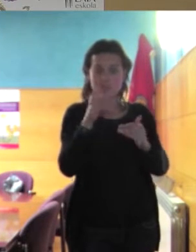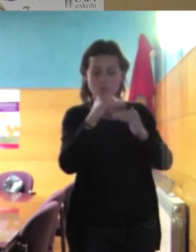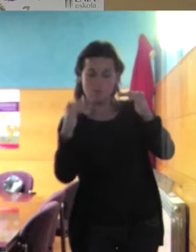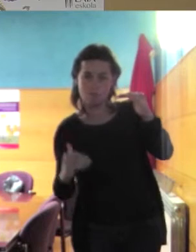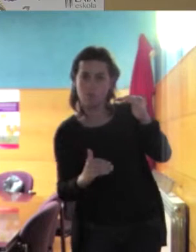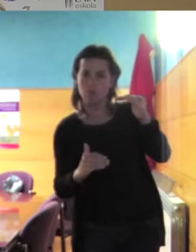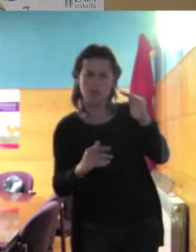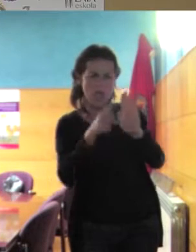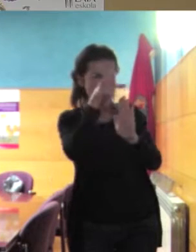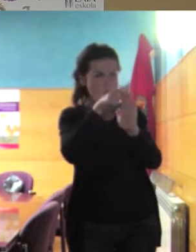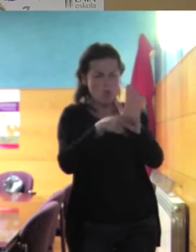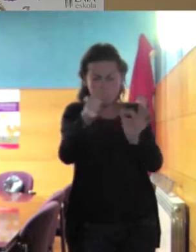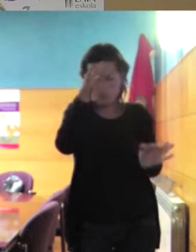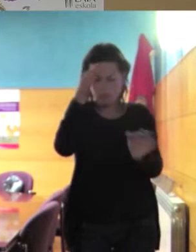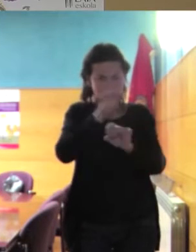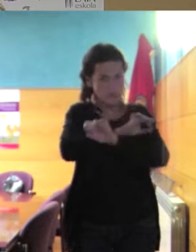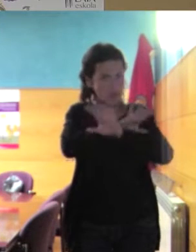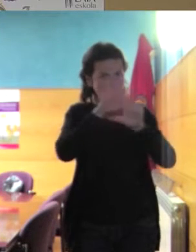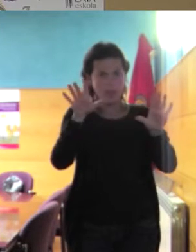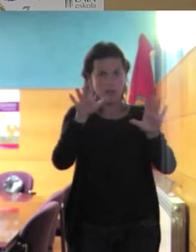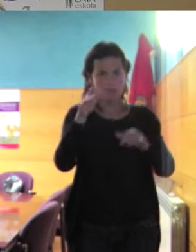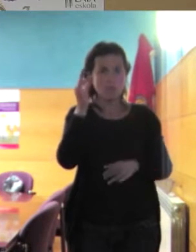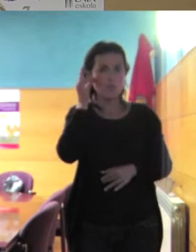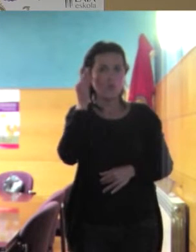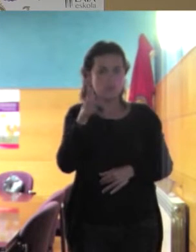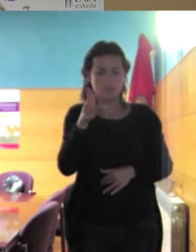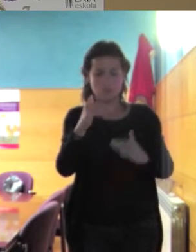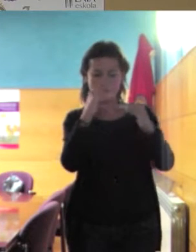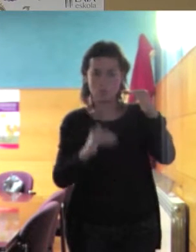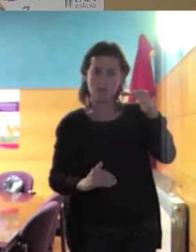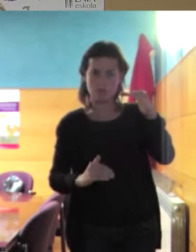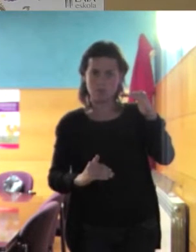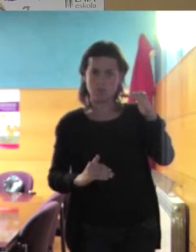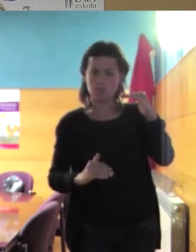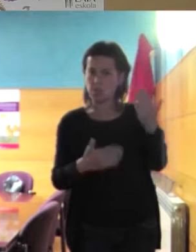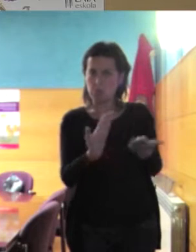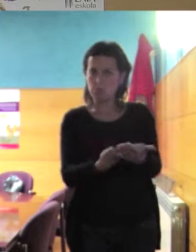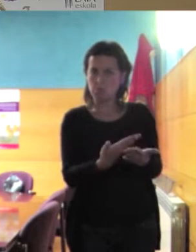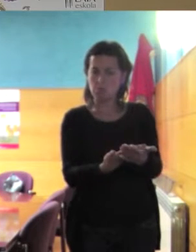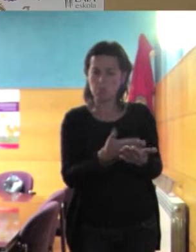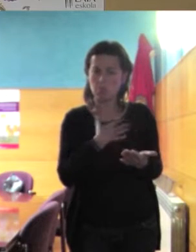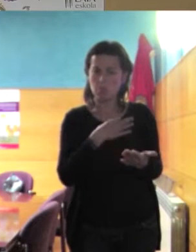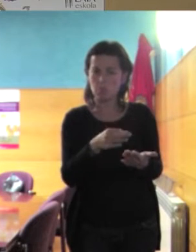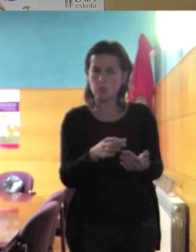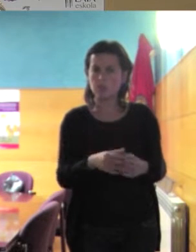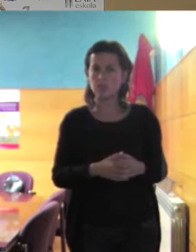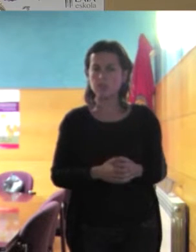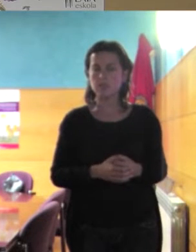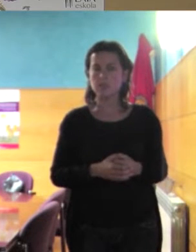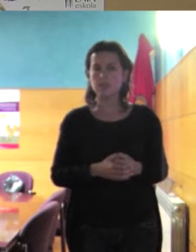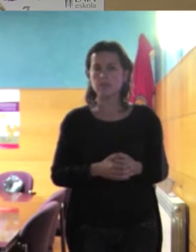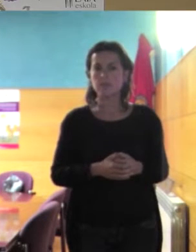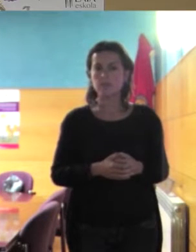normativa estricta para eso que lo demuestra y que además lo regula